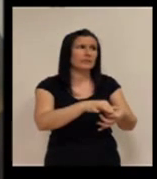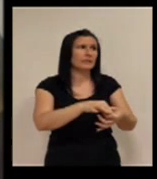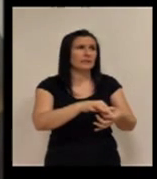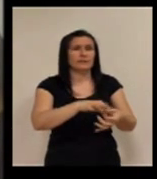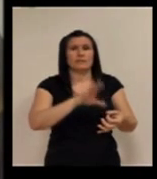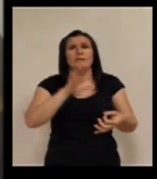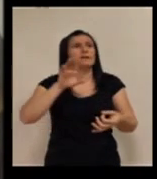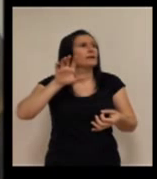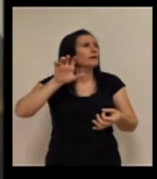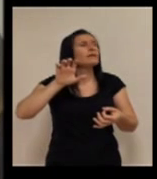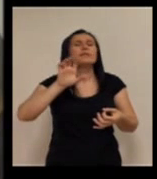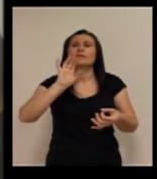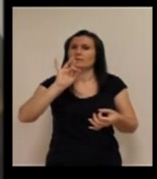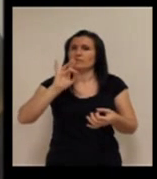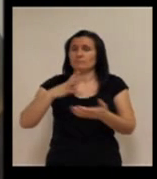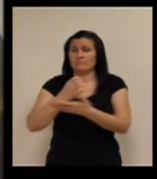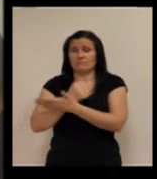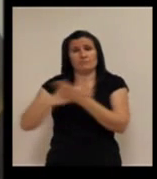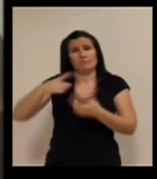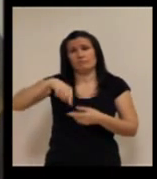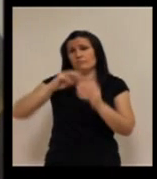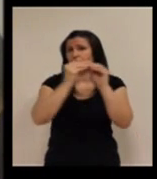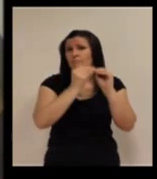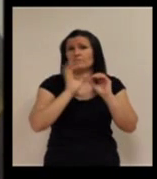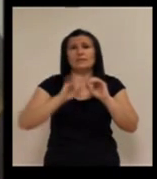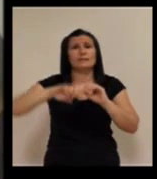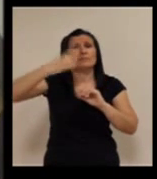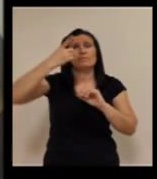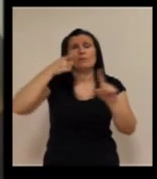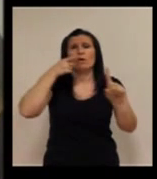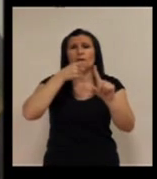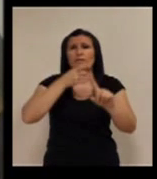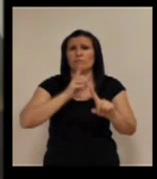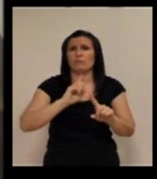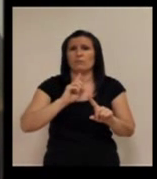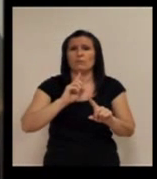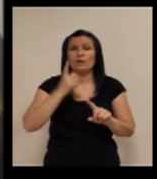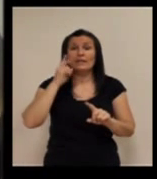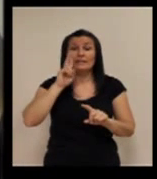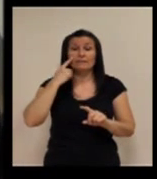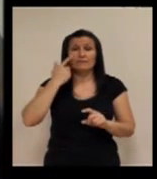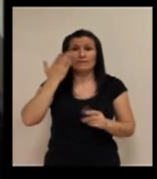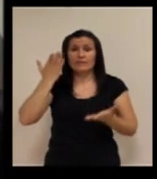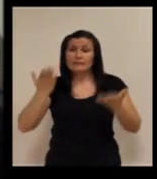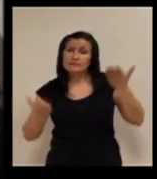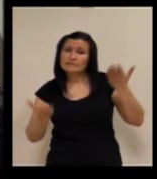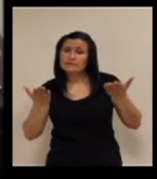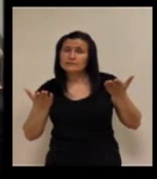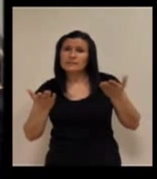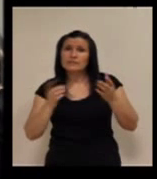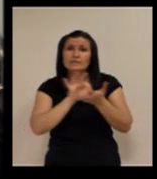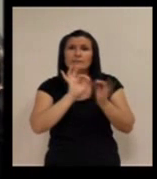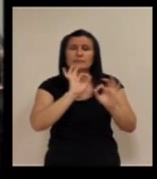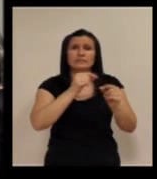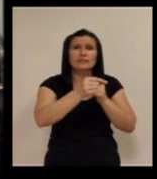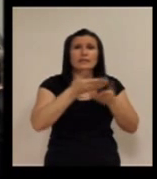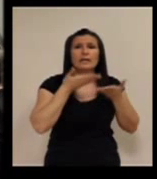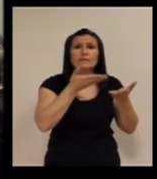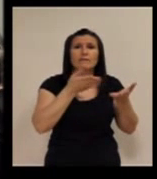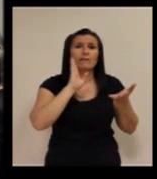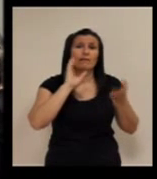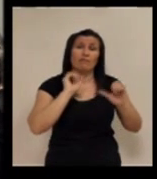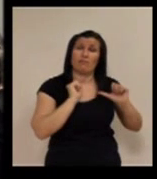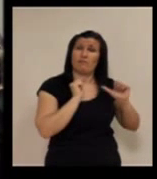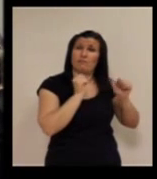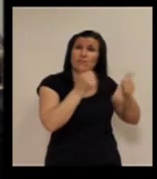Ese es el gran objetivo de la teleasistencia. Yo creo que sí, ese es el objetivo. Realmente el servicio de teleasistencia en su